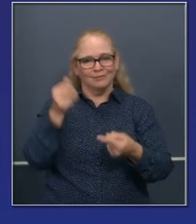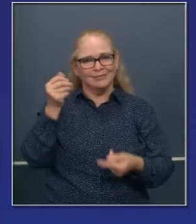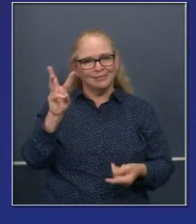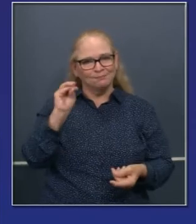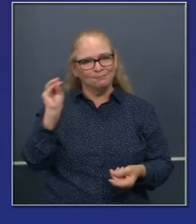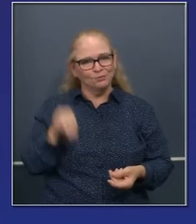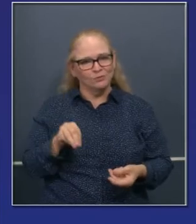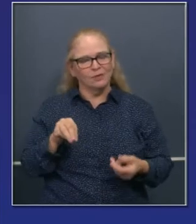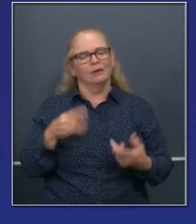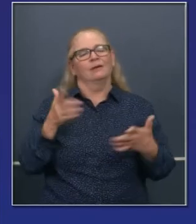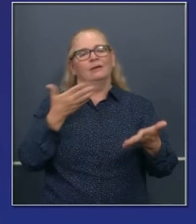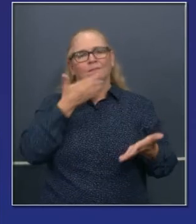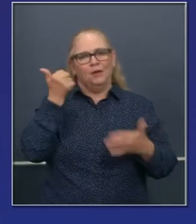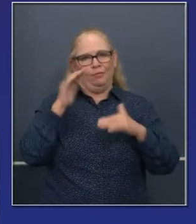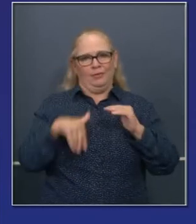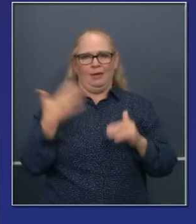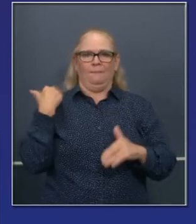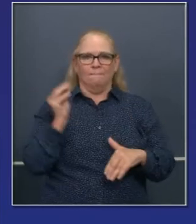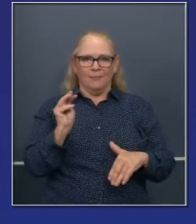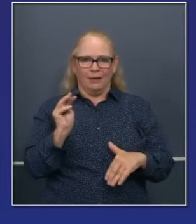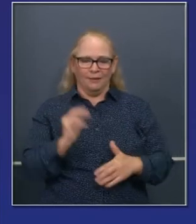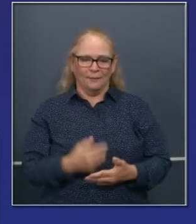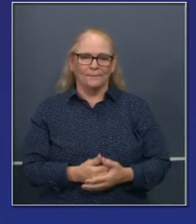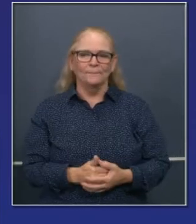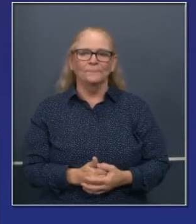en internamientos de cuidado intensivo.